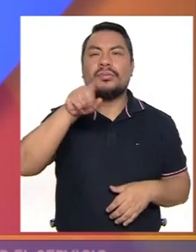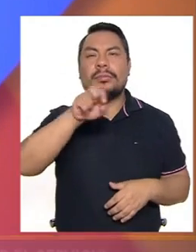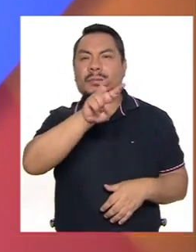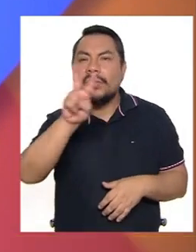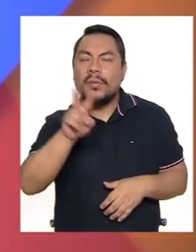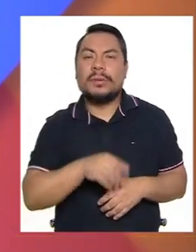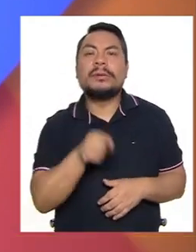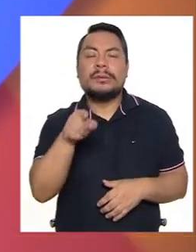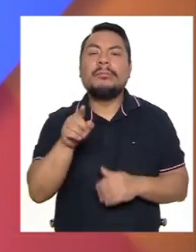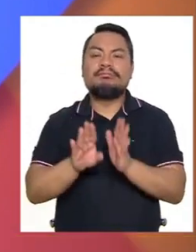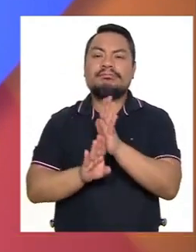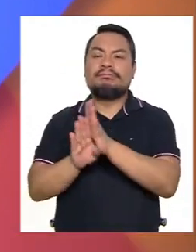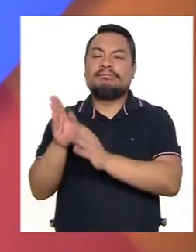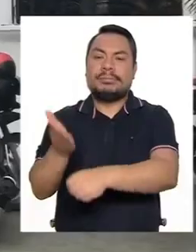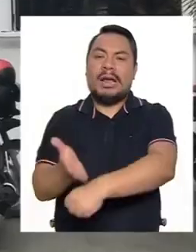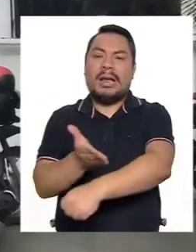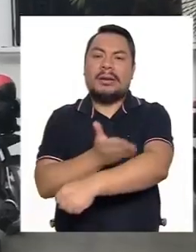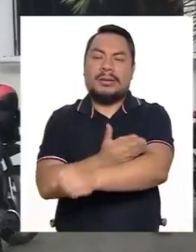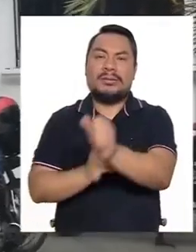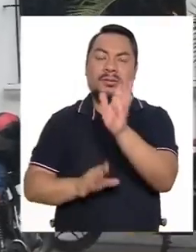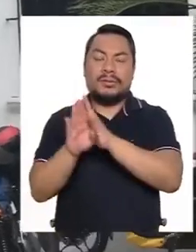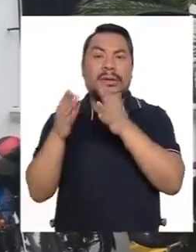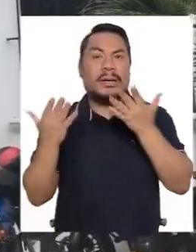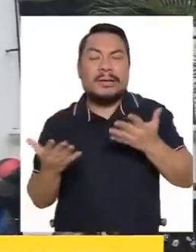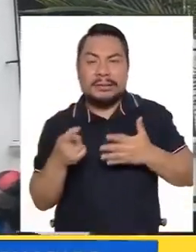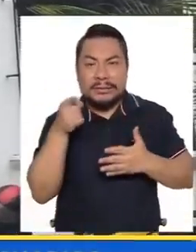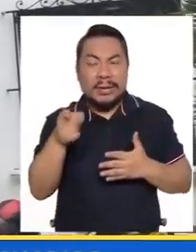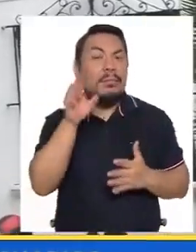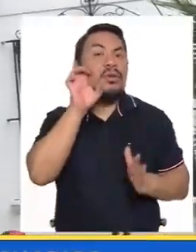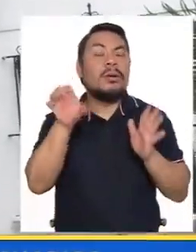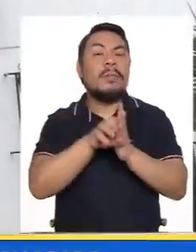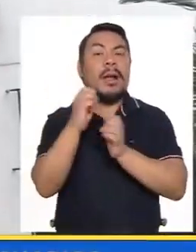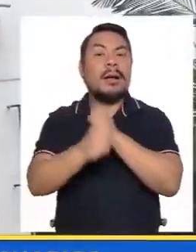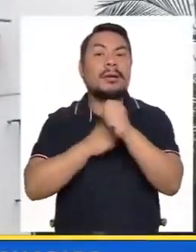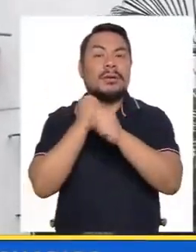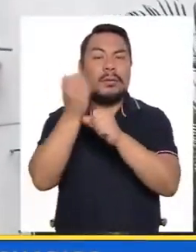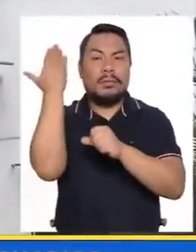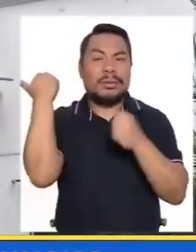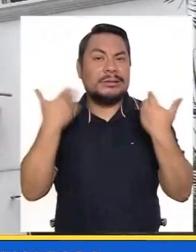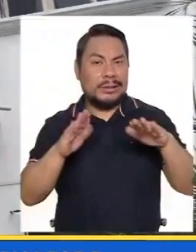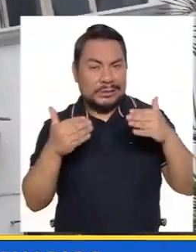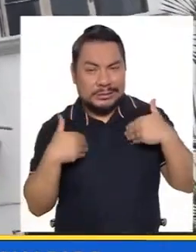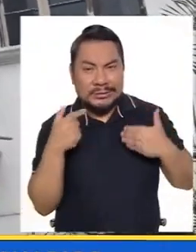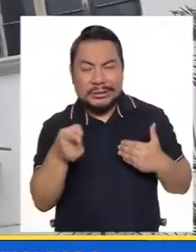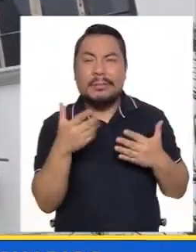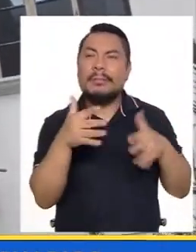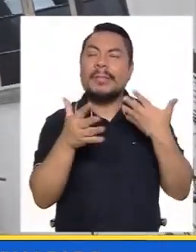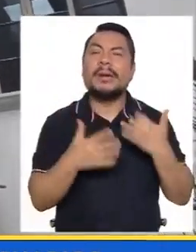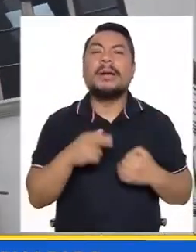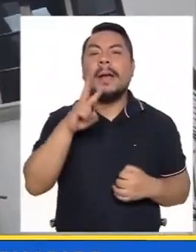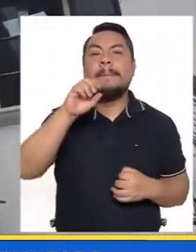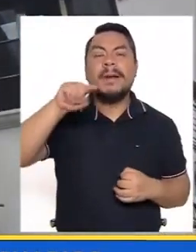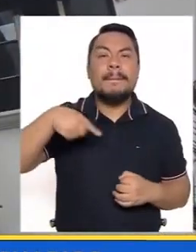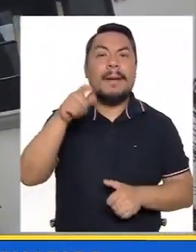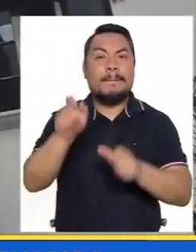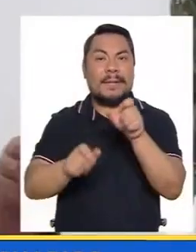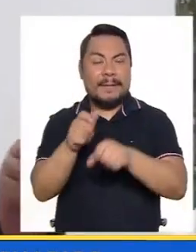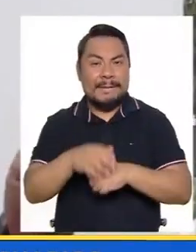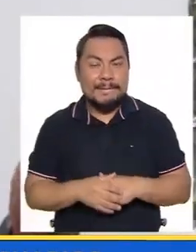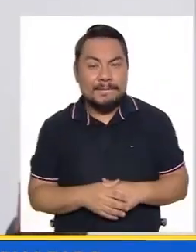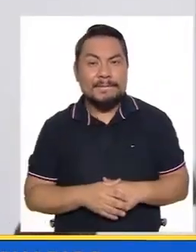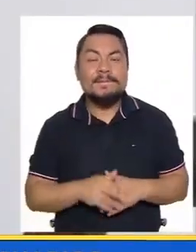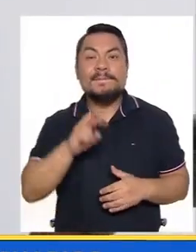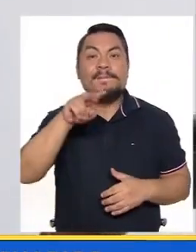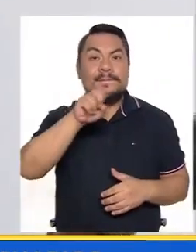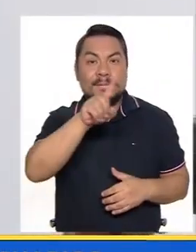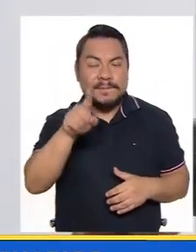fue creciendo y creciendo. Tanto así que, por ejemplo, el año pasado ya tuvimos cerca de 20.000 usuarios, en el